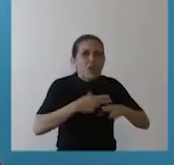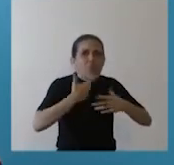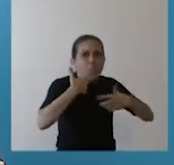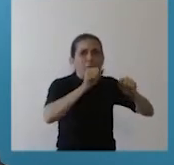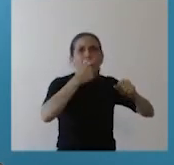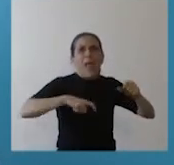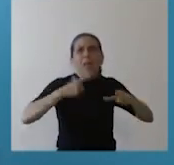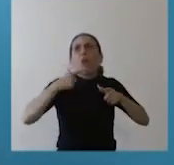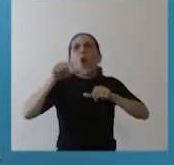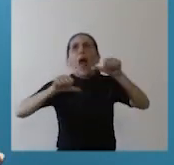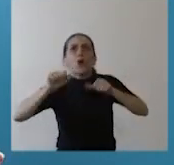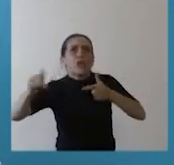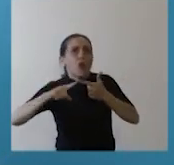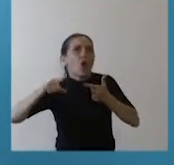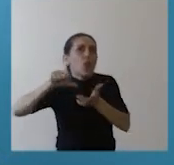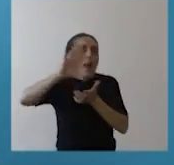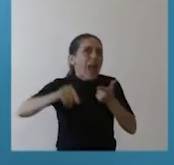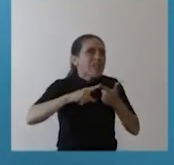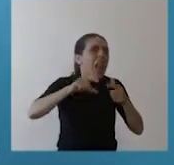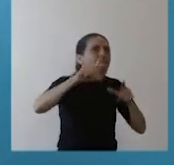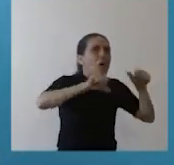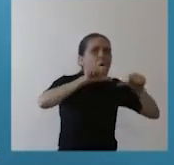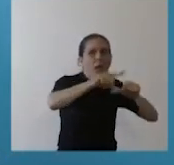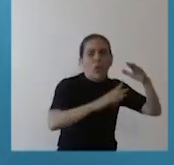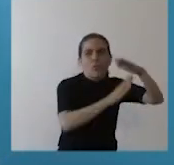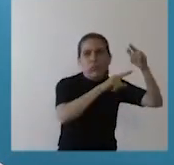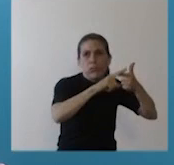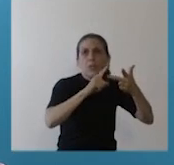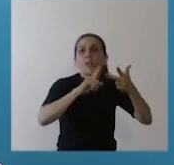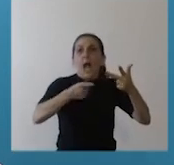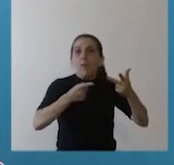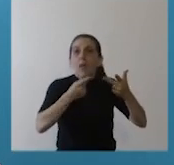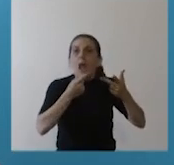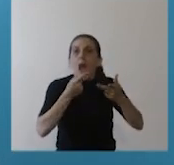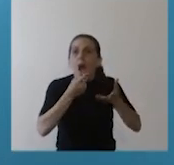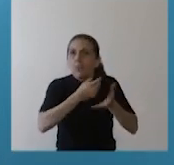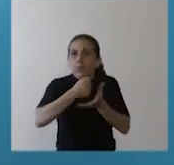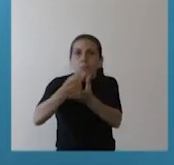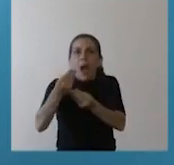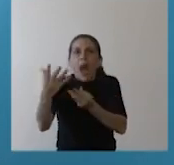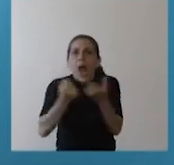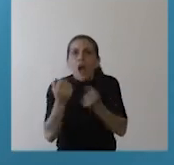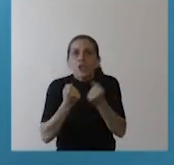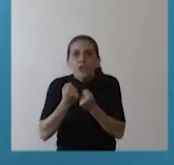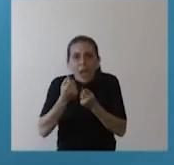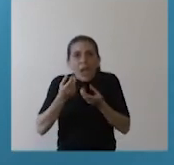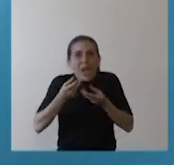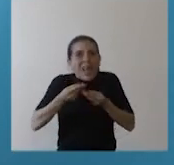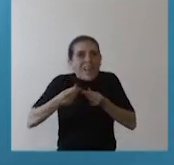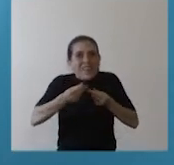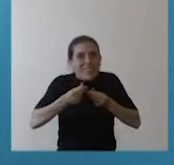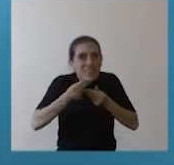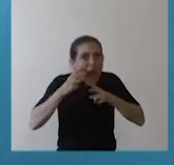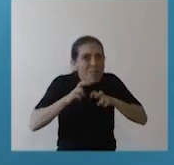país y el Laboratorio Nacional de Referencia y tener reactivos para el diagnóstico en esta temporada de invierno,